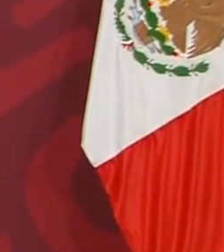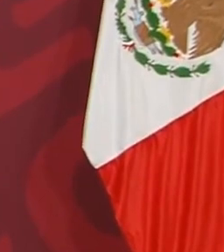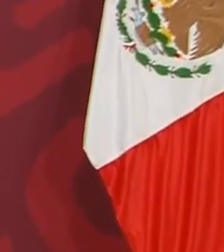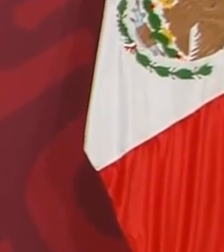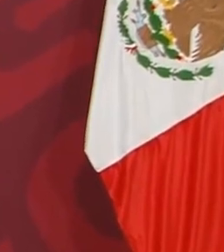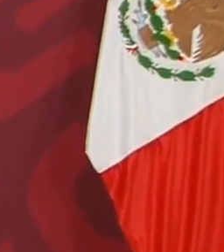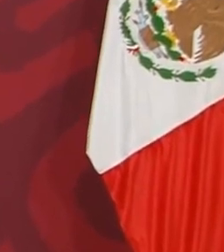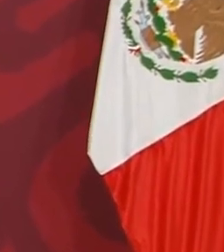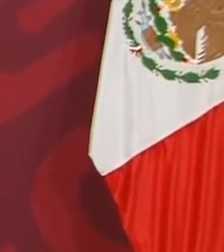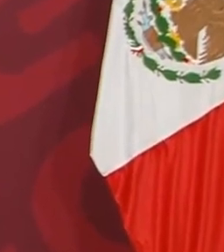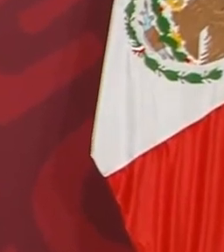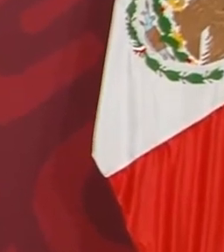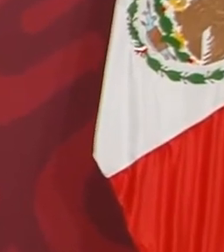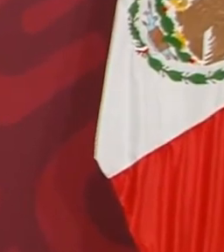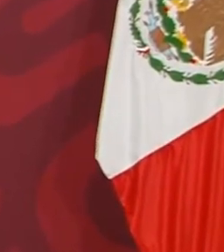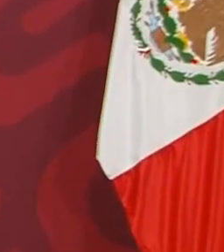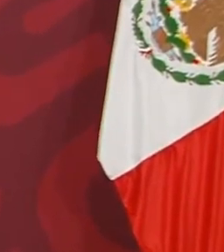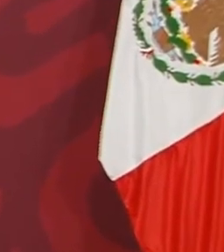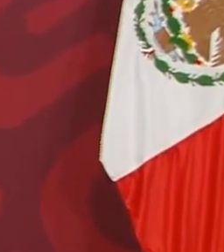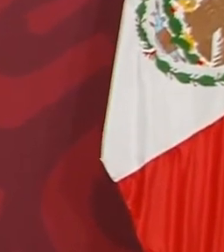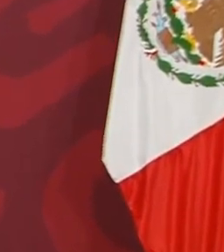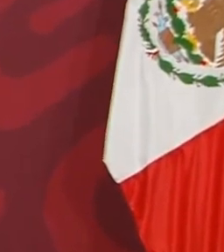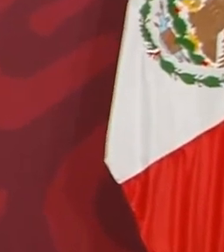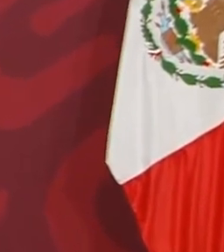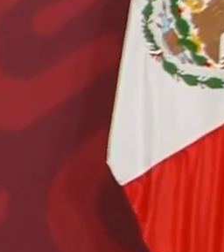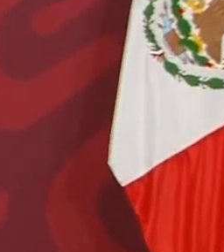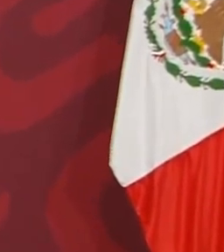calumnien